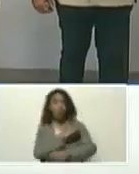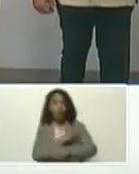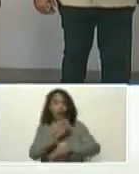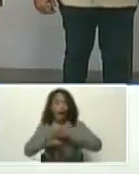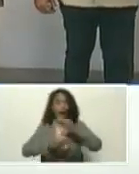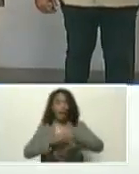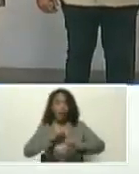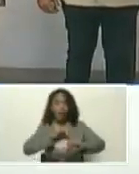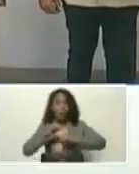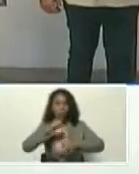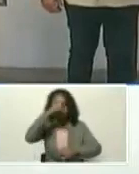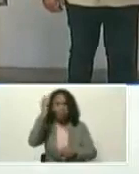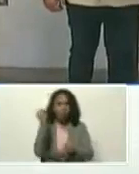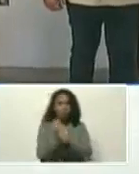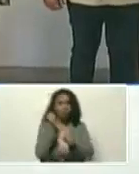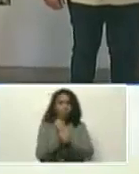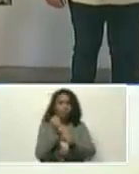cosas,